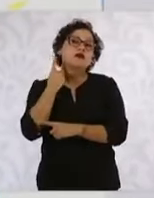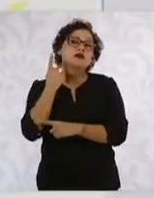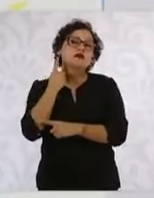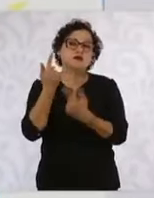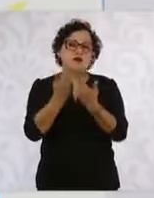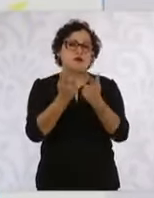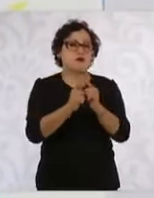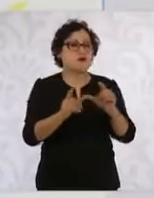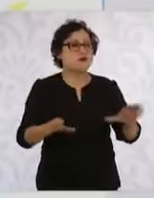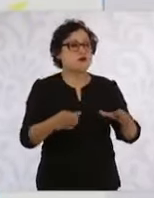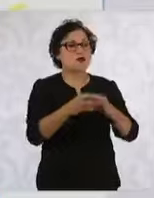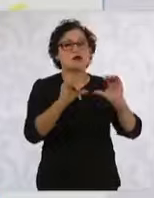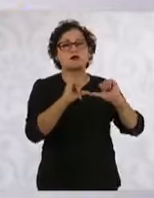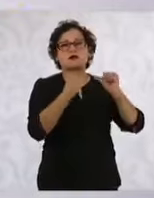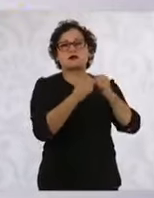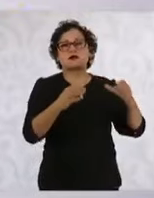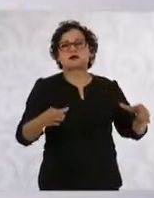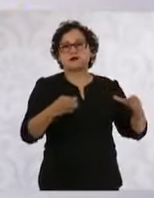la corrupción,